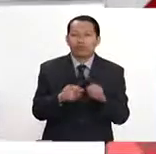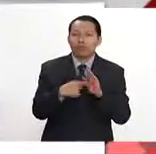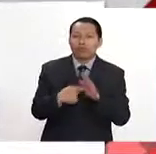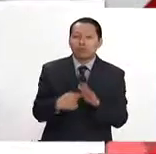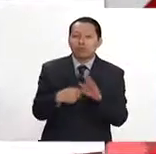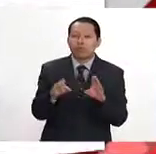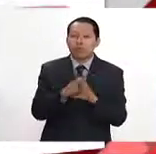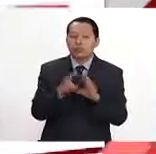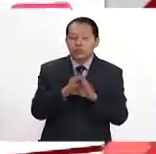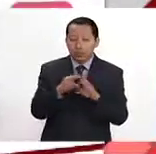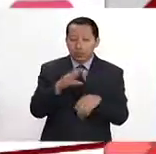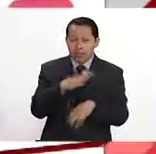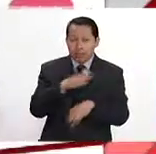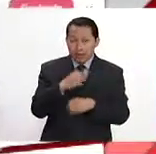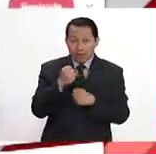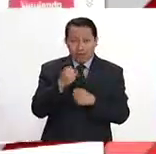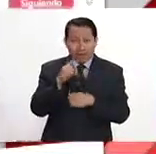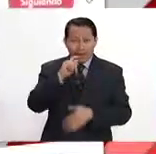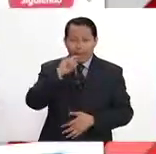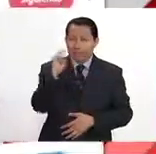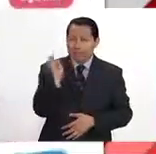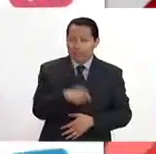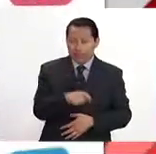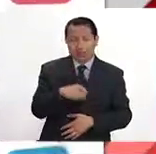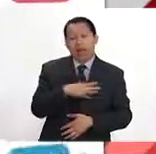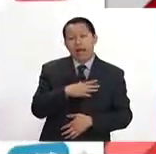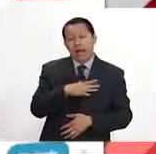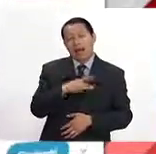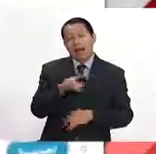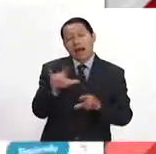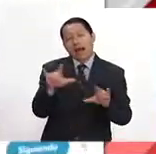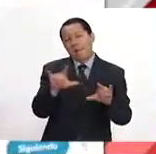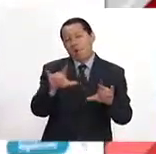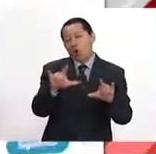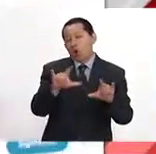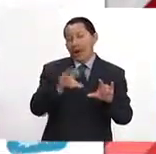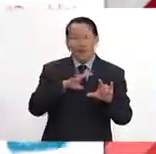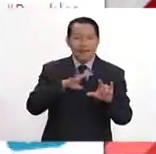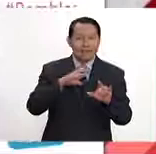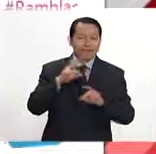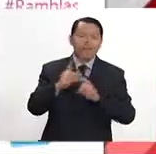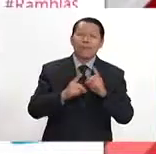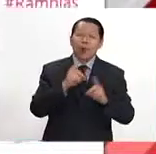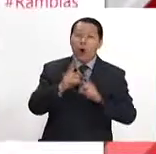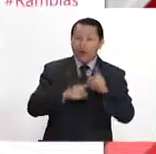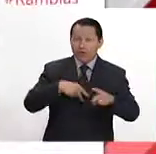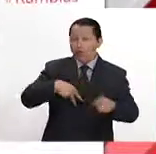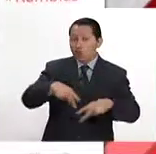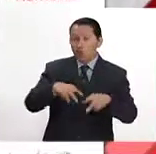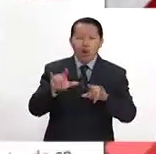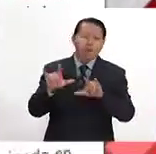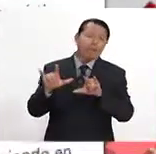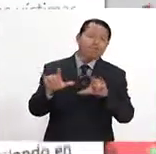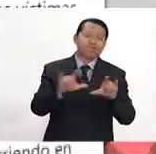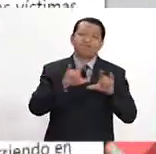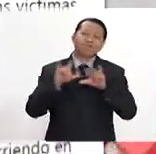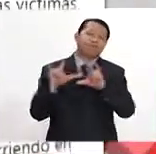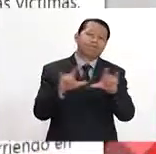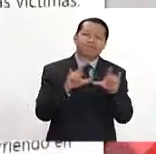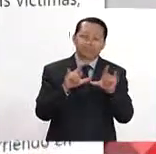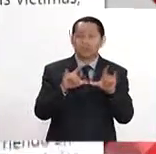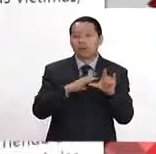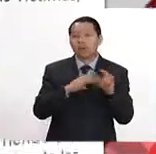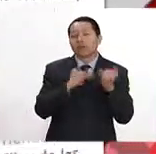la gran, gran amistad, el gran amor que existe en el deporte, en el fútbol, y como a pesar de todas estas